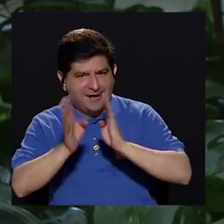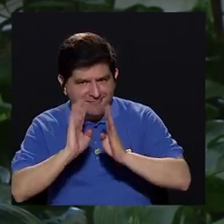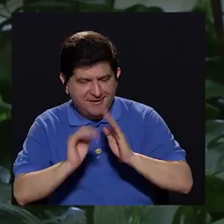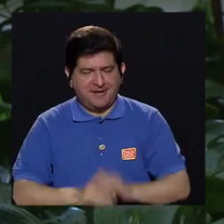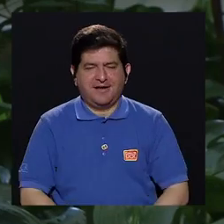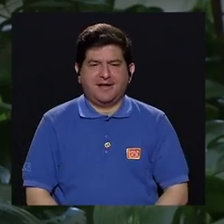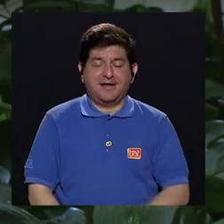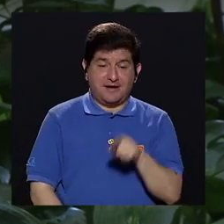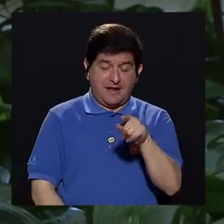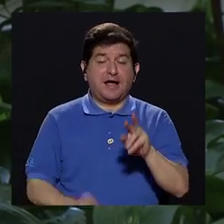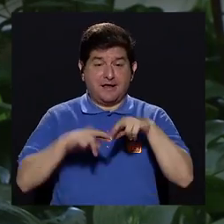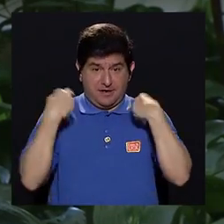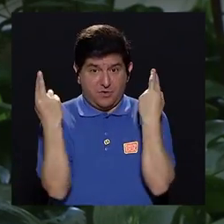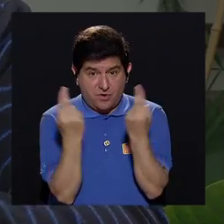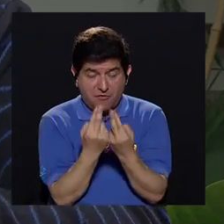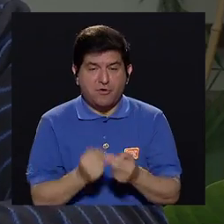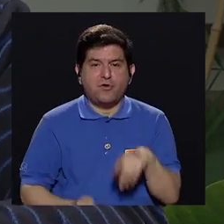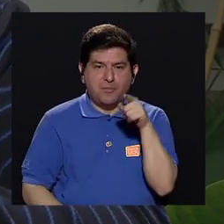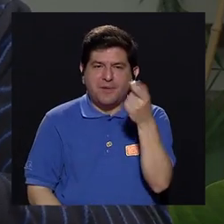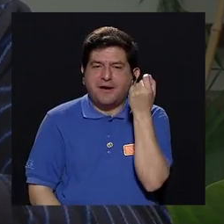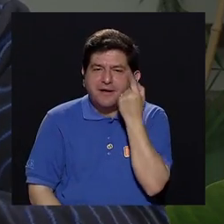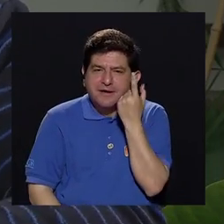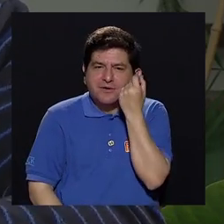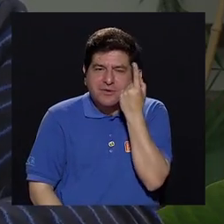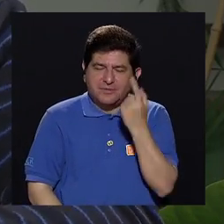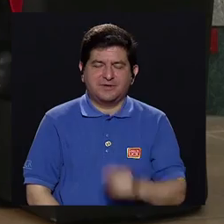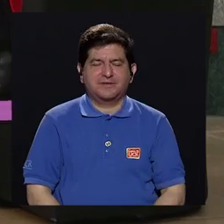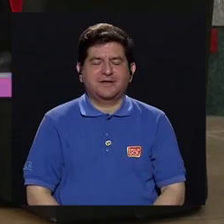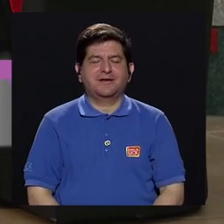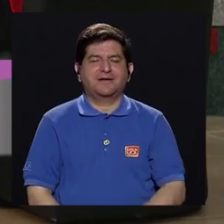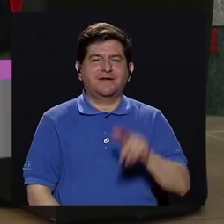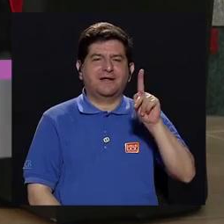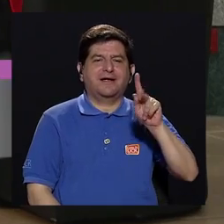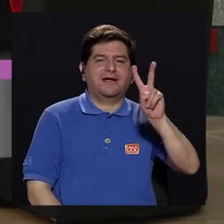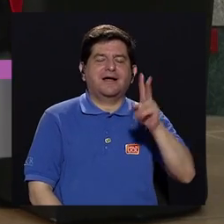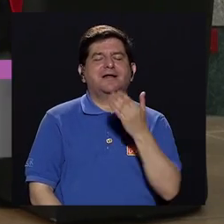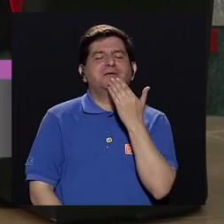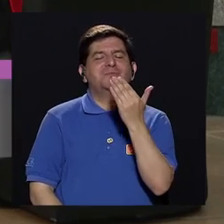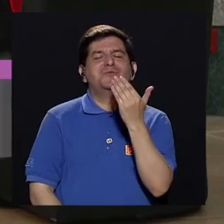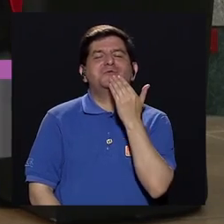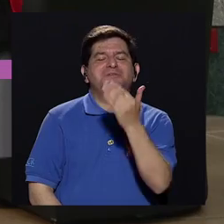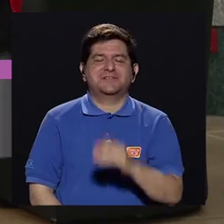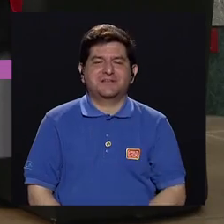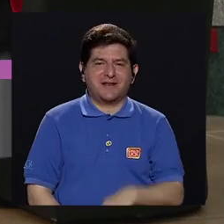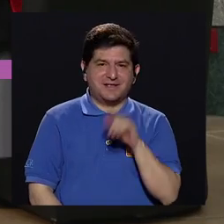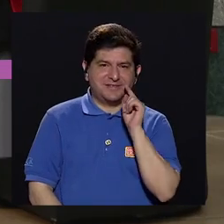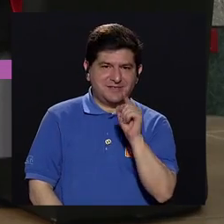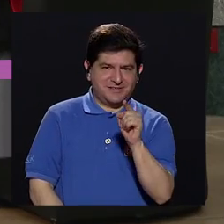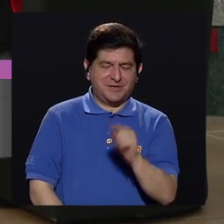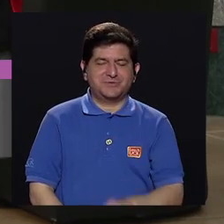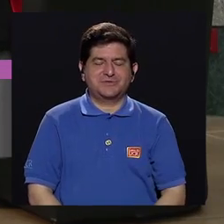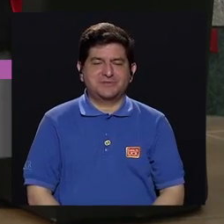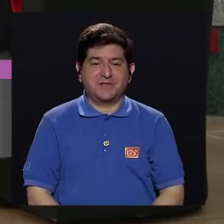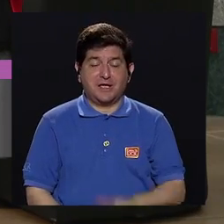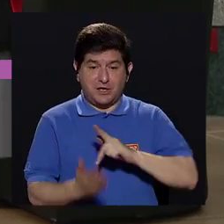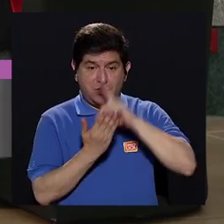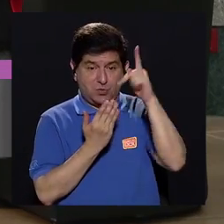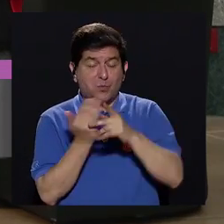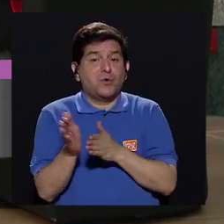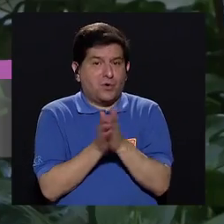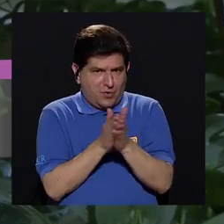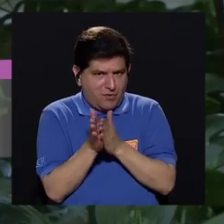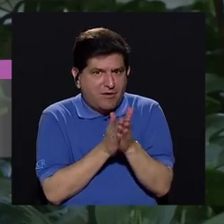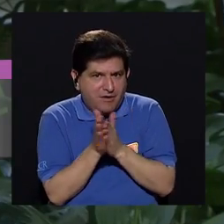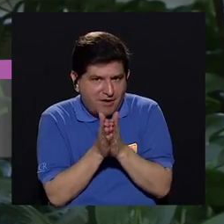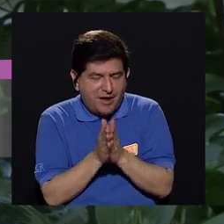conversemos una encerrona para que cayeran exactamente Karen muchísimas gracias de verdad que estamos muy agradecidos con todo gusto fue un programa muy